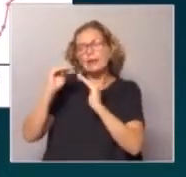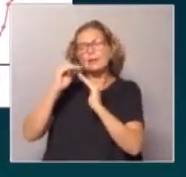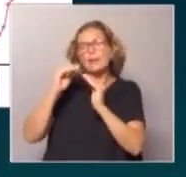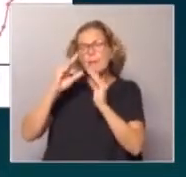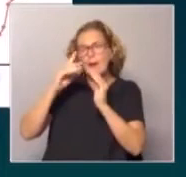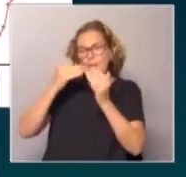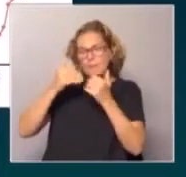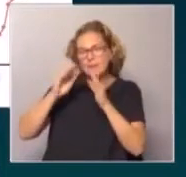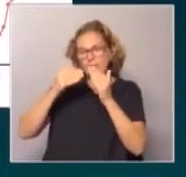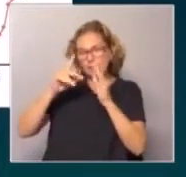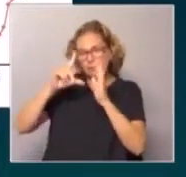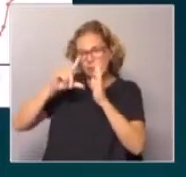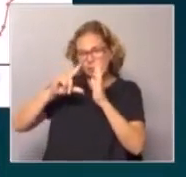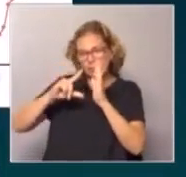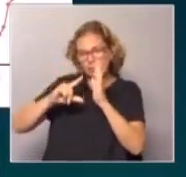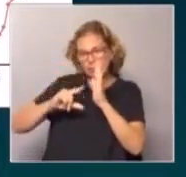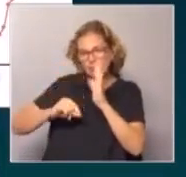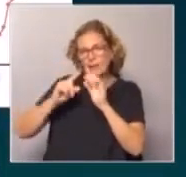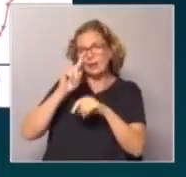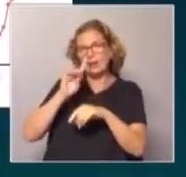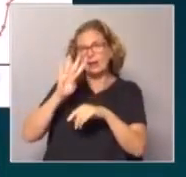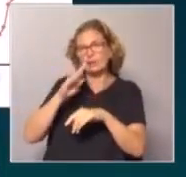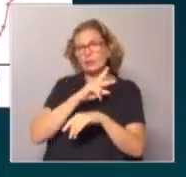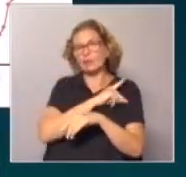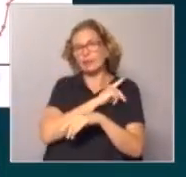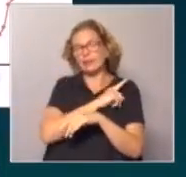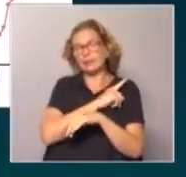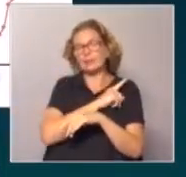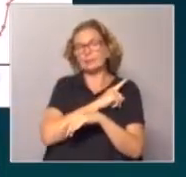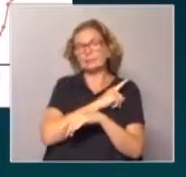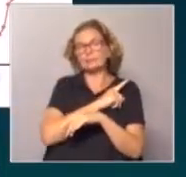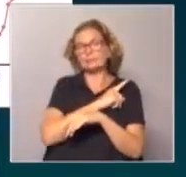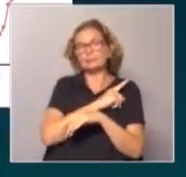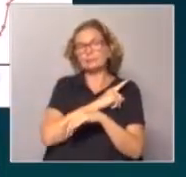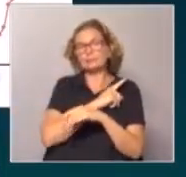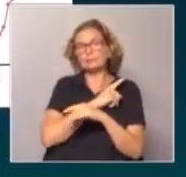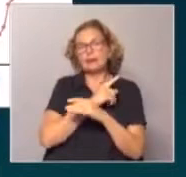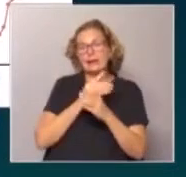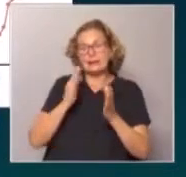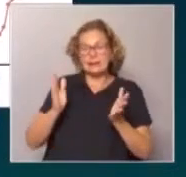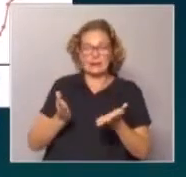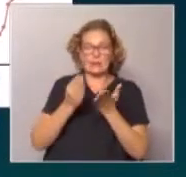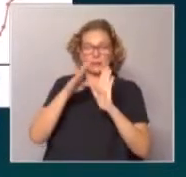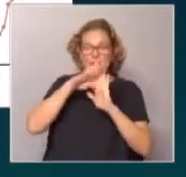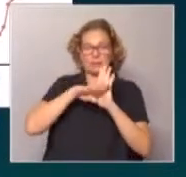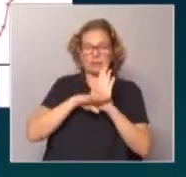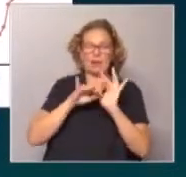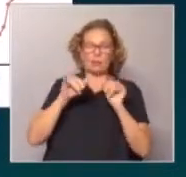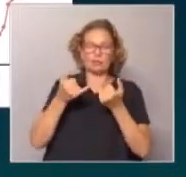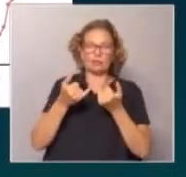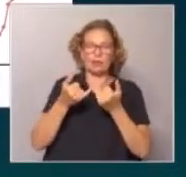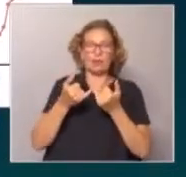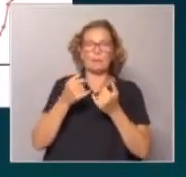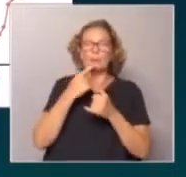después comienza a bajar y el 14 de diciembre se levantan esas medidas cuando ya la